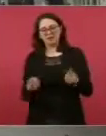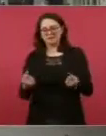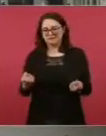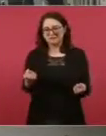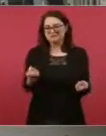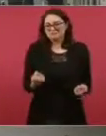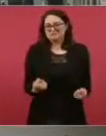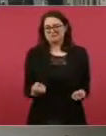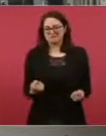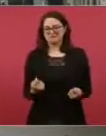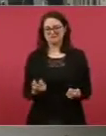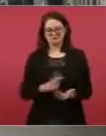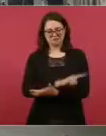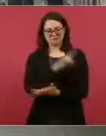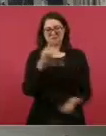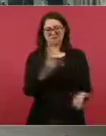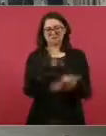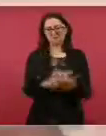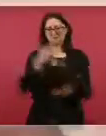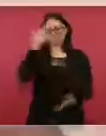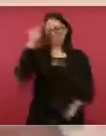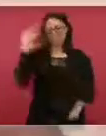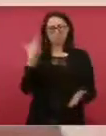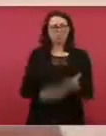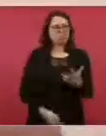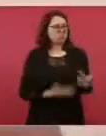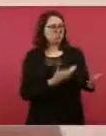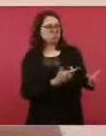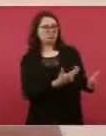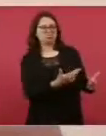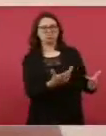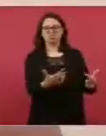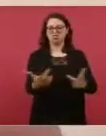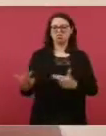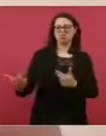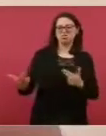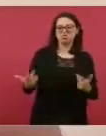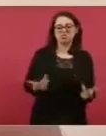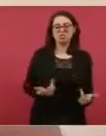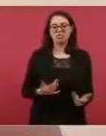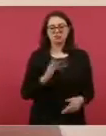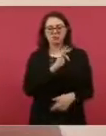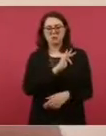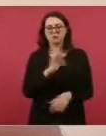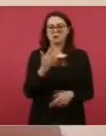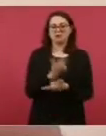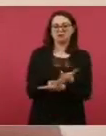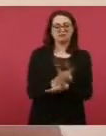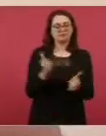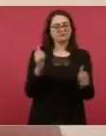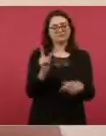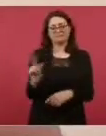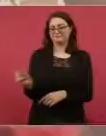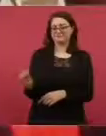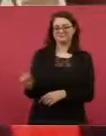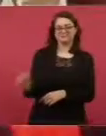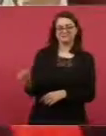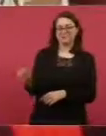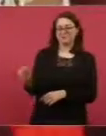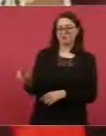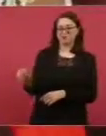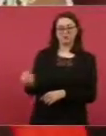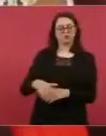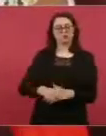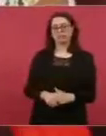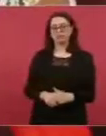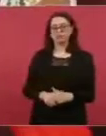convivencia y a destruir la naturaleza. Es